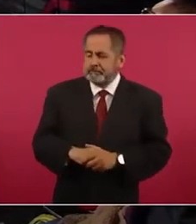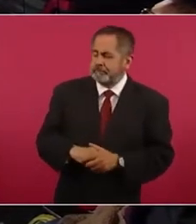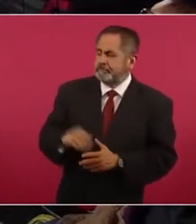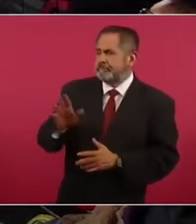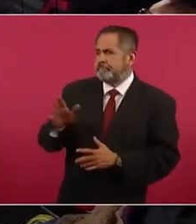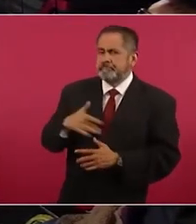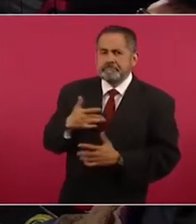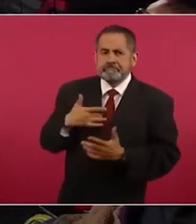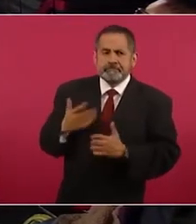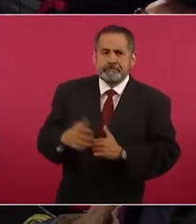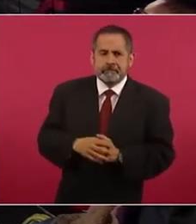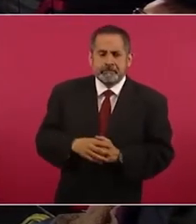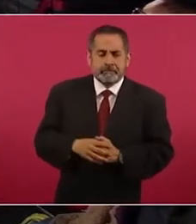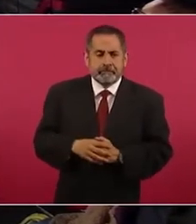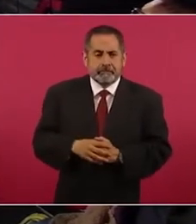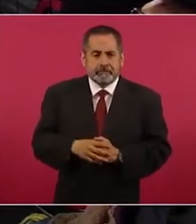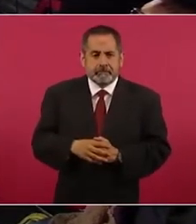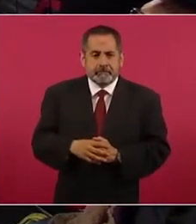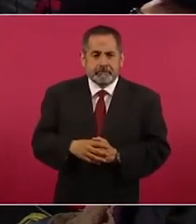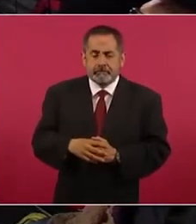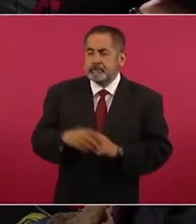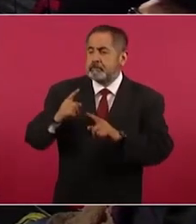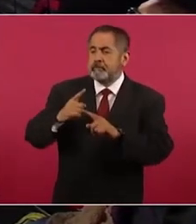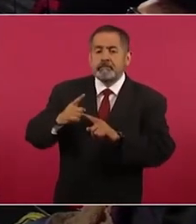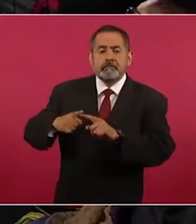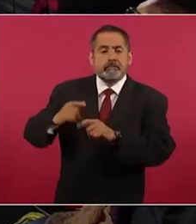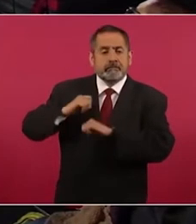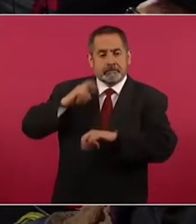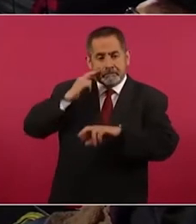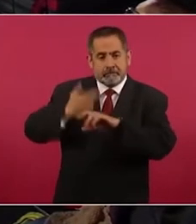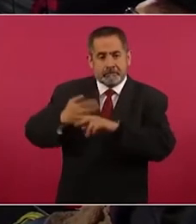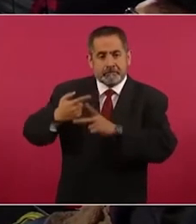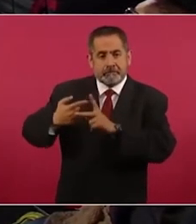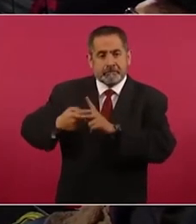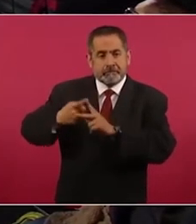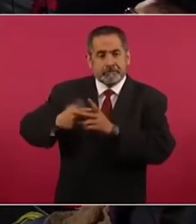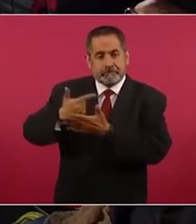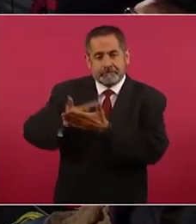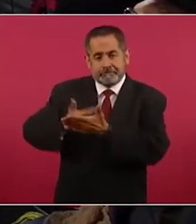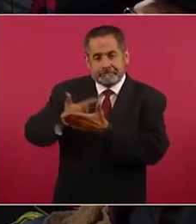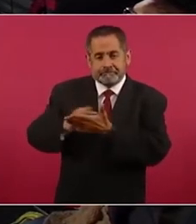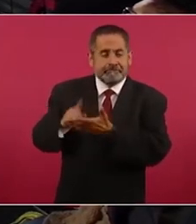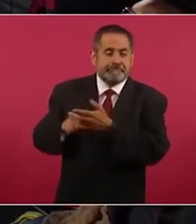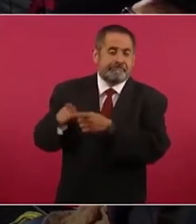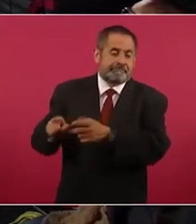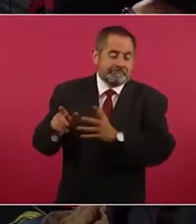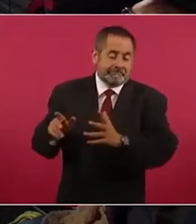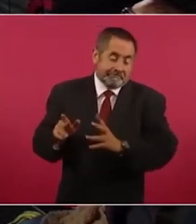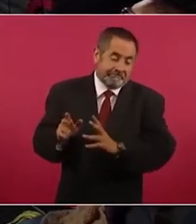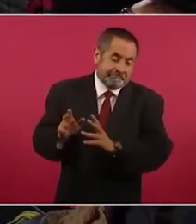Pues este quien me lleva la contabilidad o mejor dicho